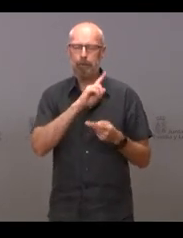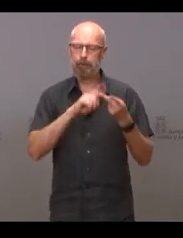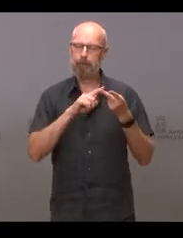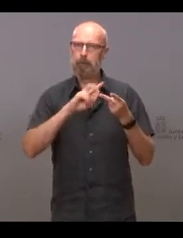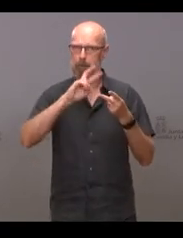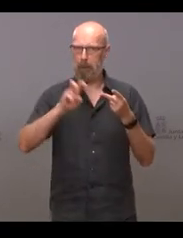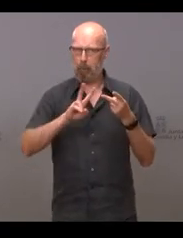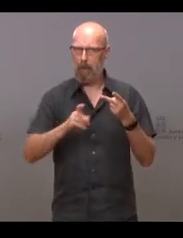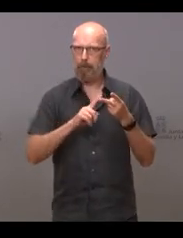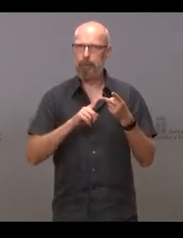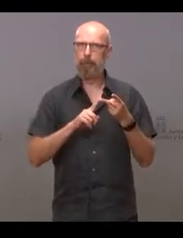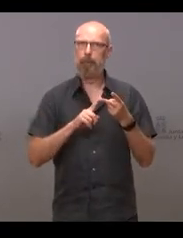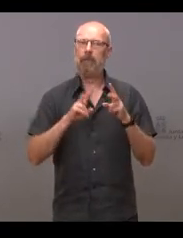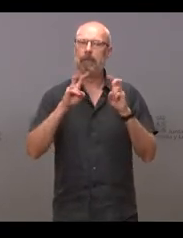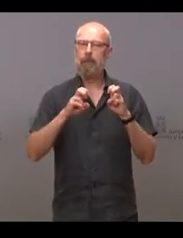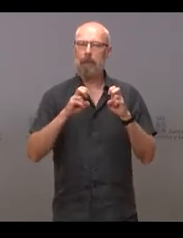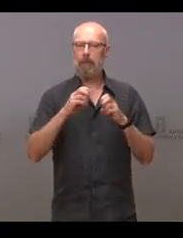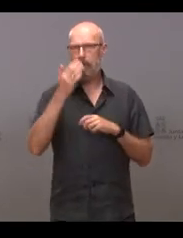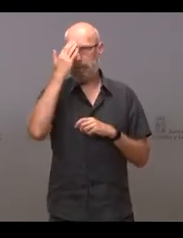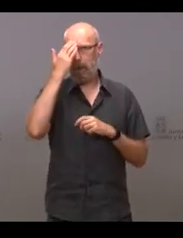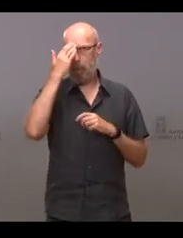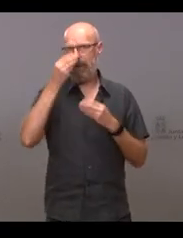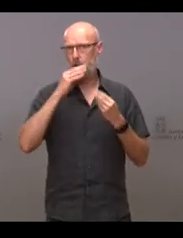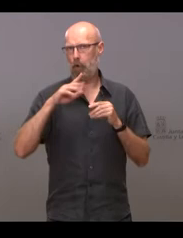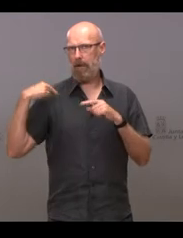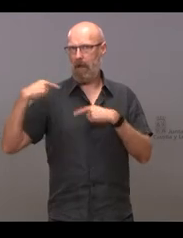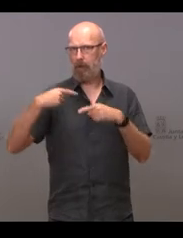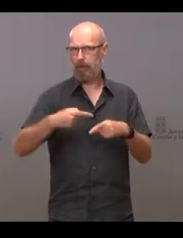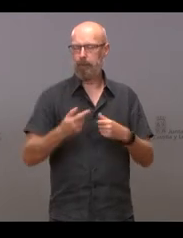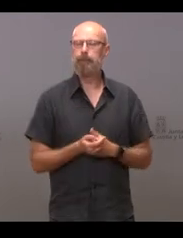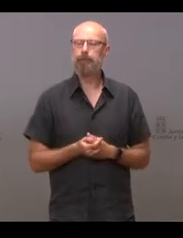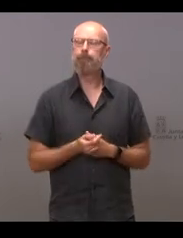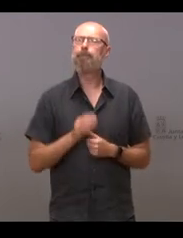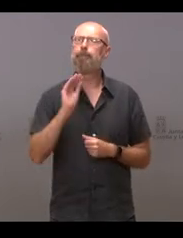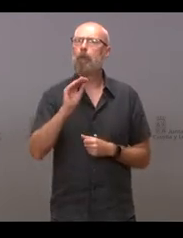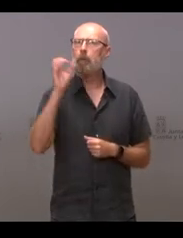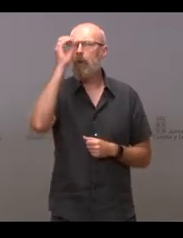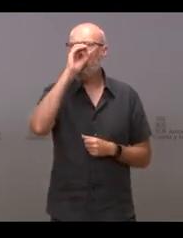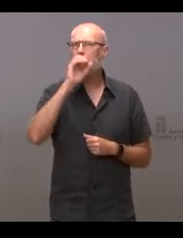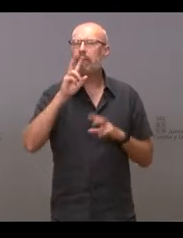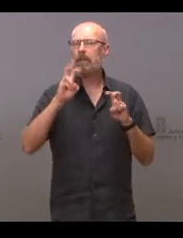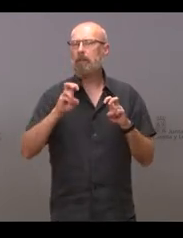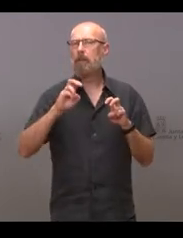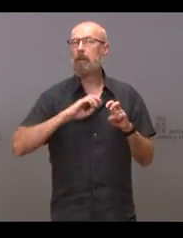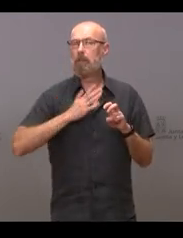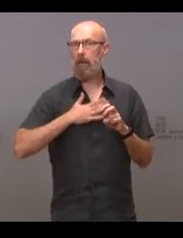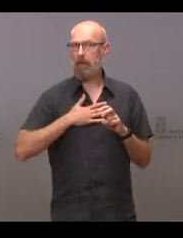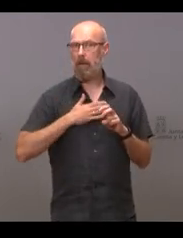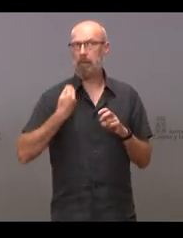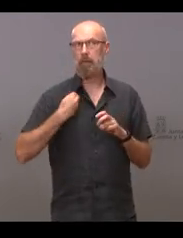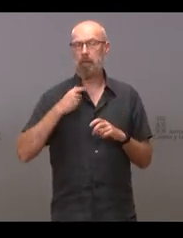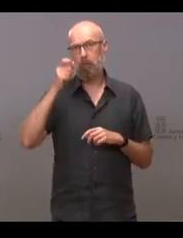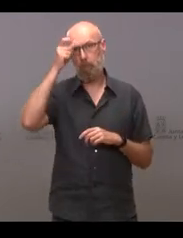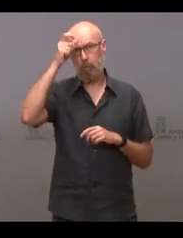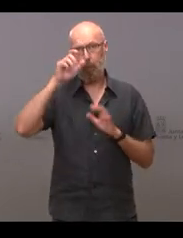sobre un tema de memoria histórica que opina sobre que mañana un pueblo de León